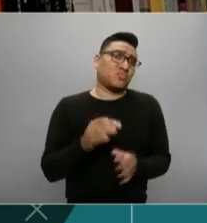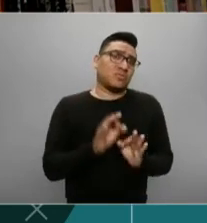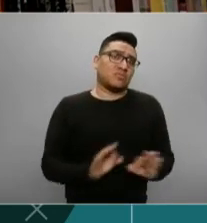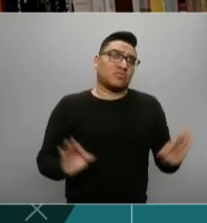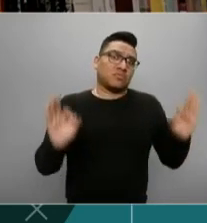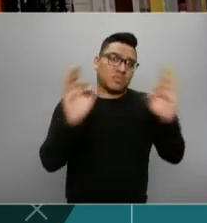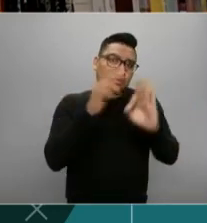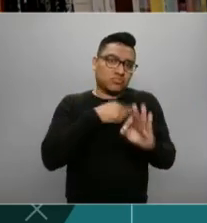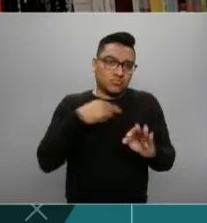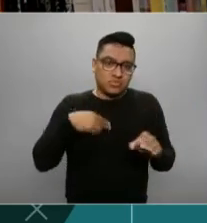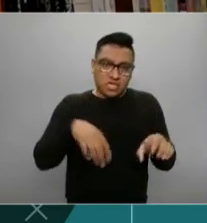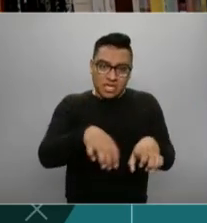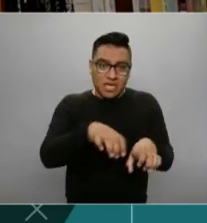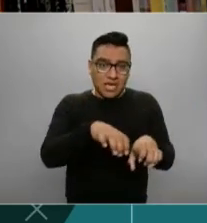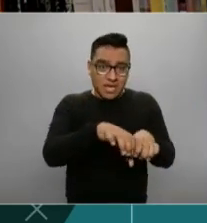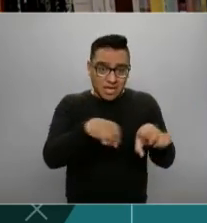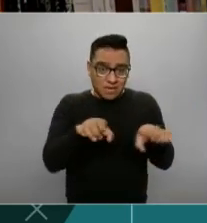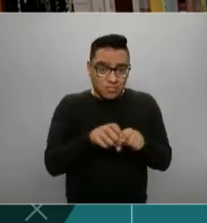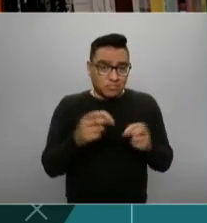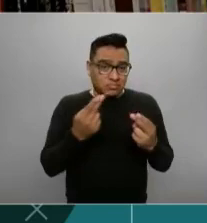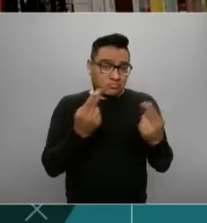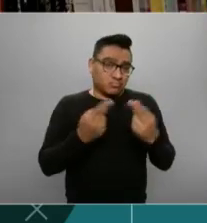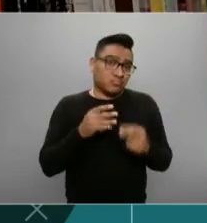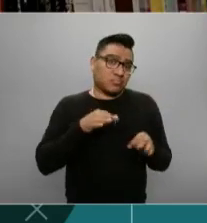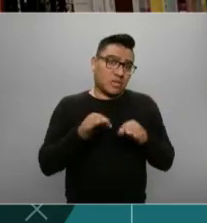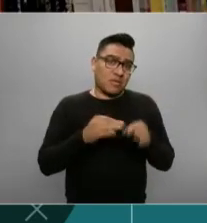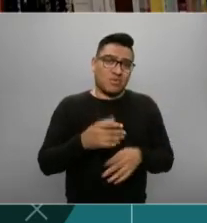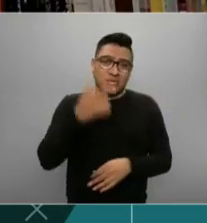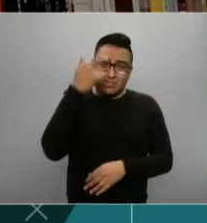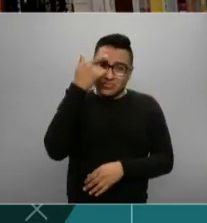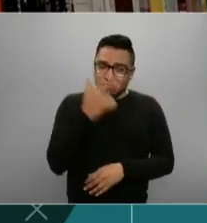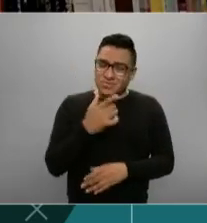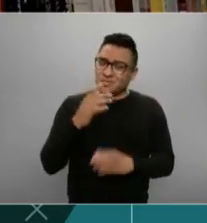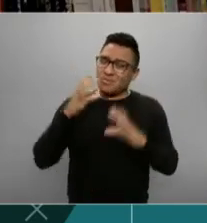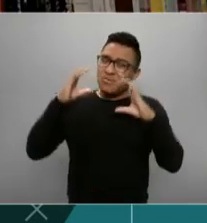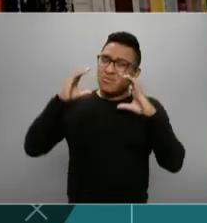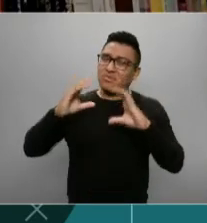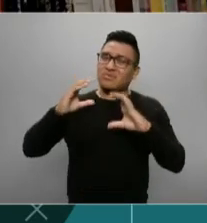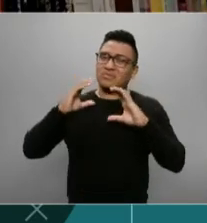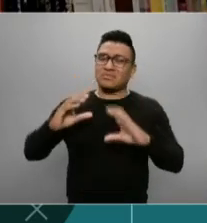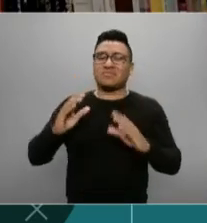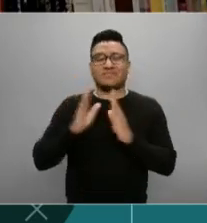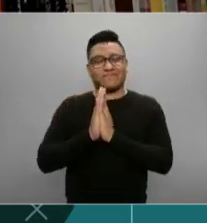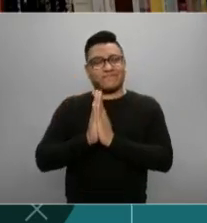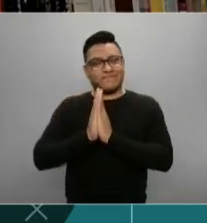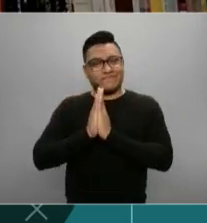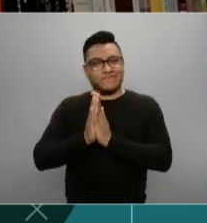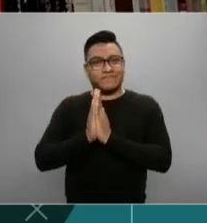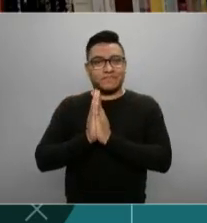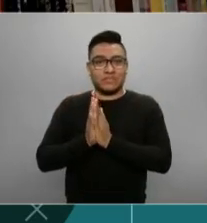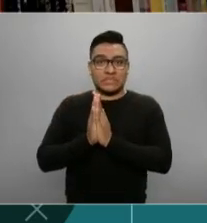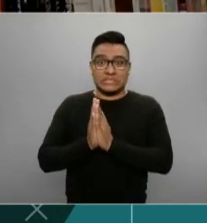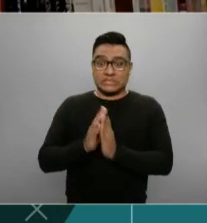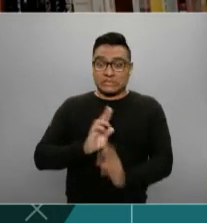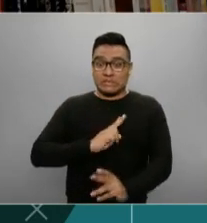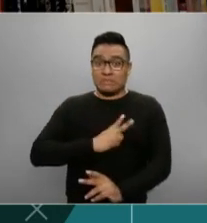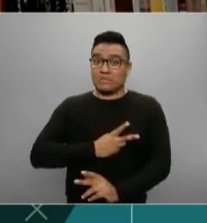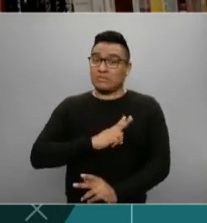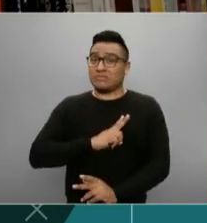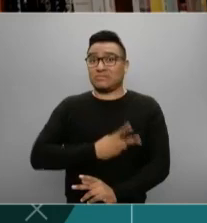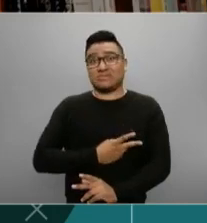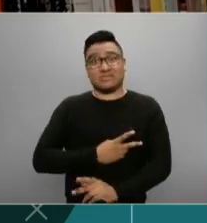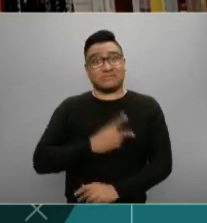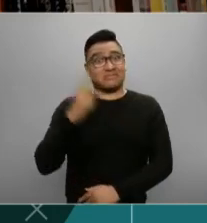causas nunca salen. Gracias por todo, buenas noches y cuídense porque este virus es muy